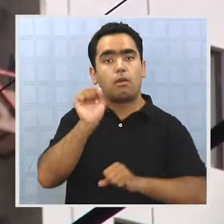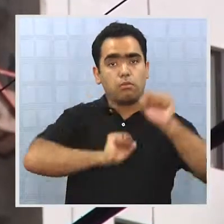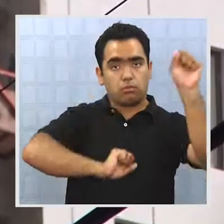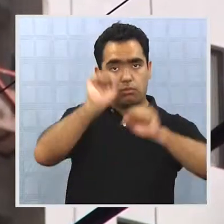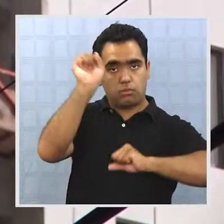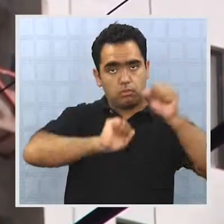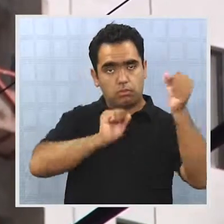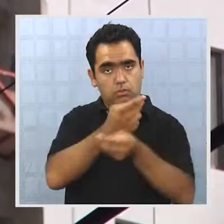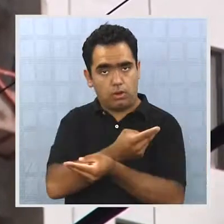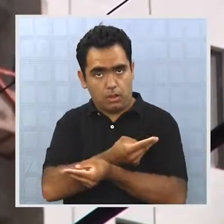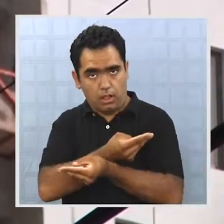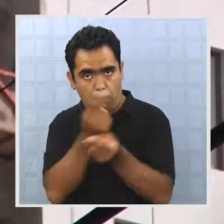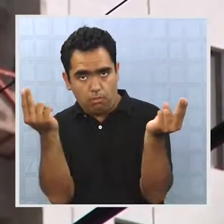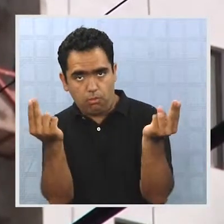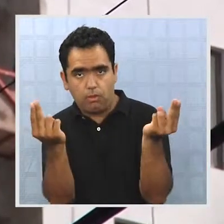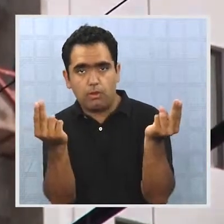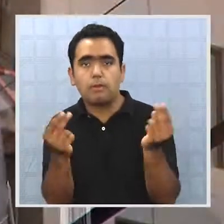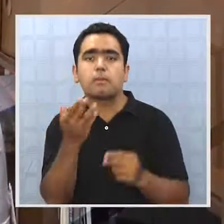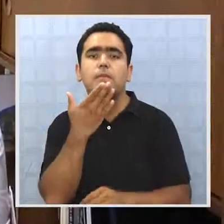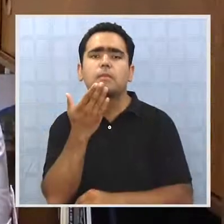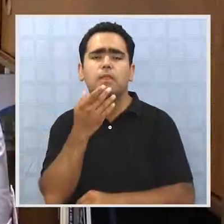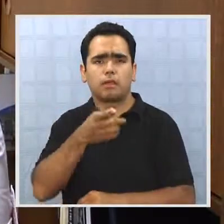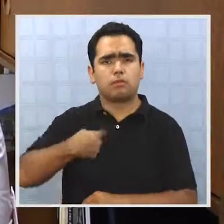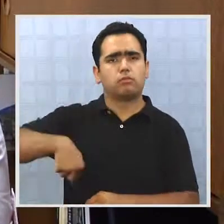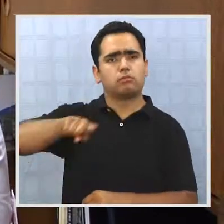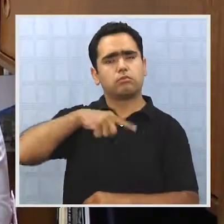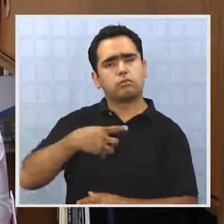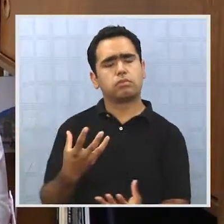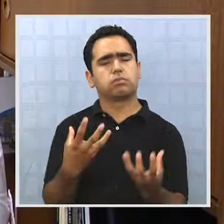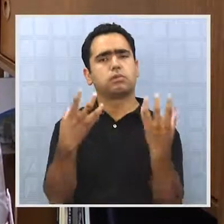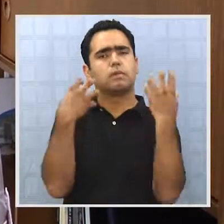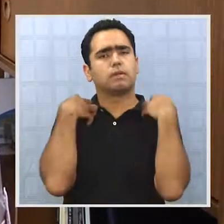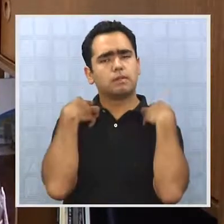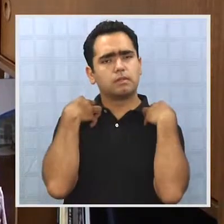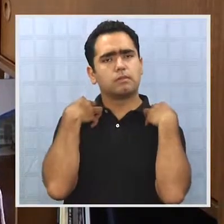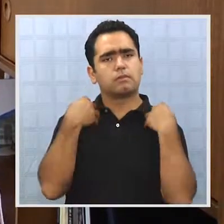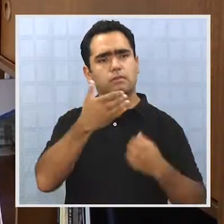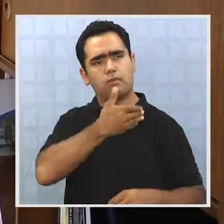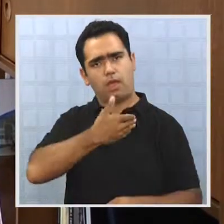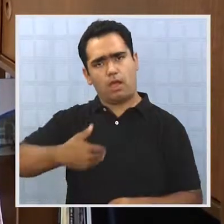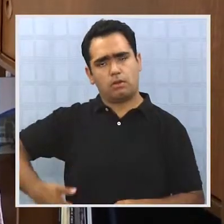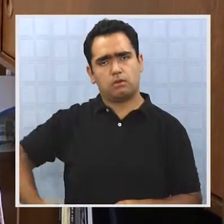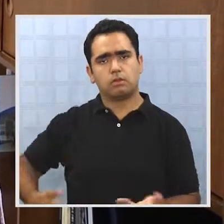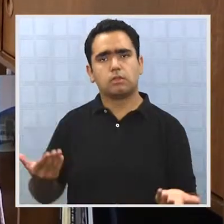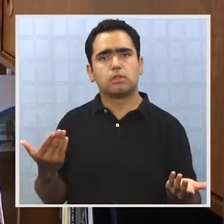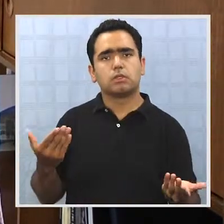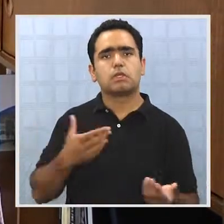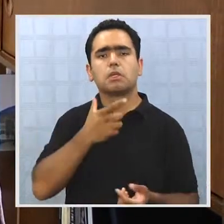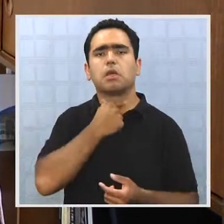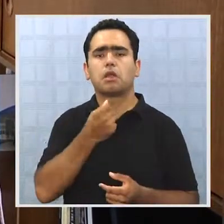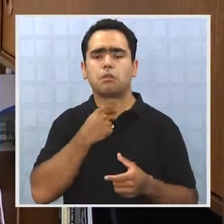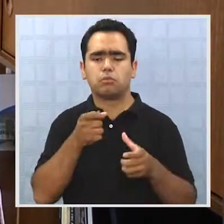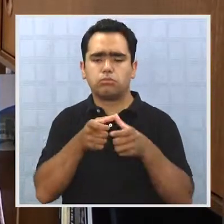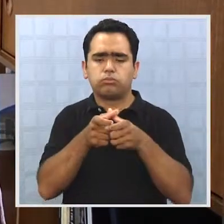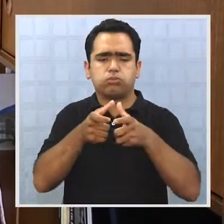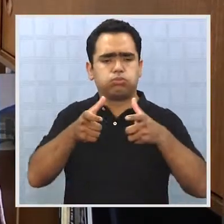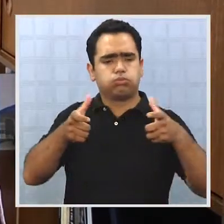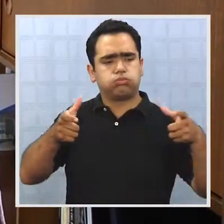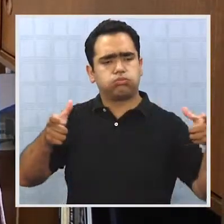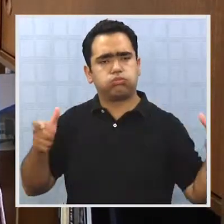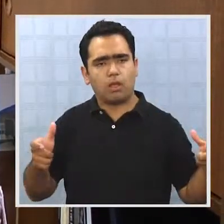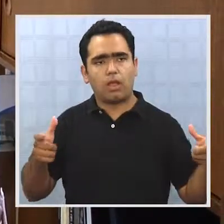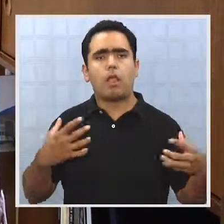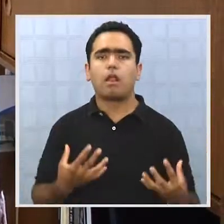dentro de las políticas públicas y dentro de la misión que tenemos como gobierno, es poder expandirnos